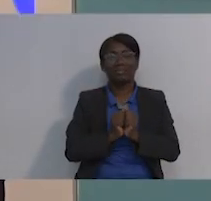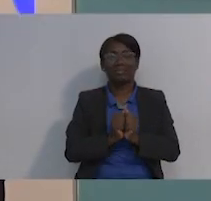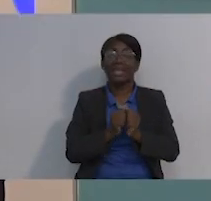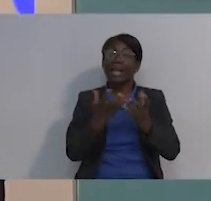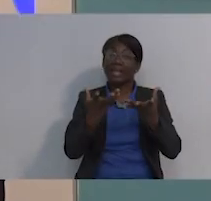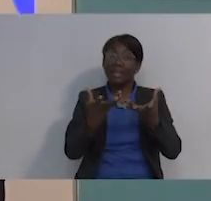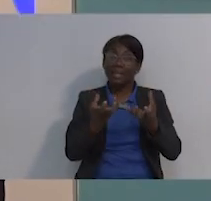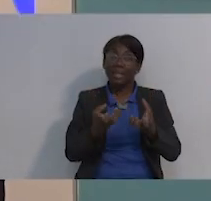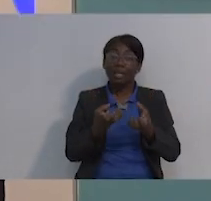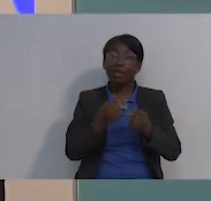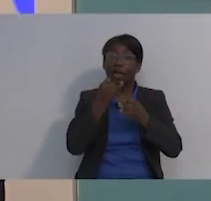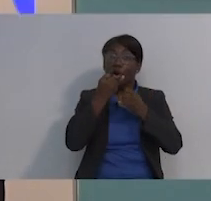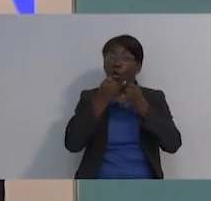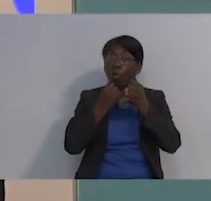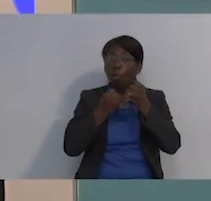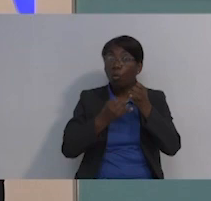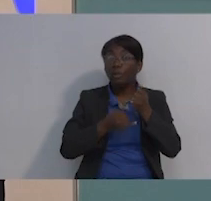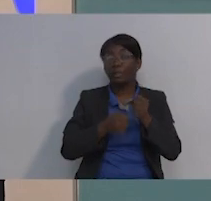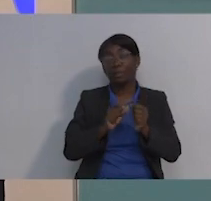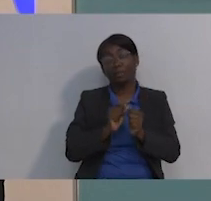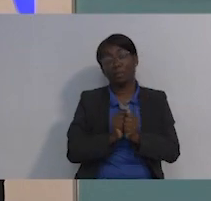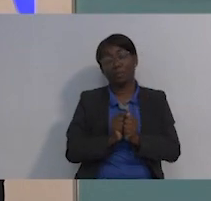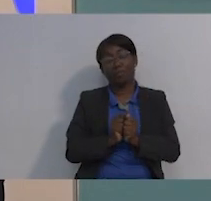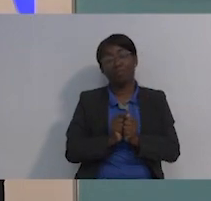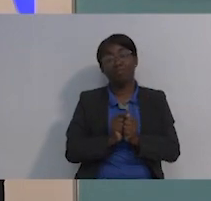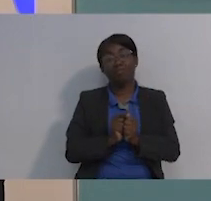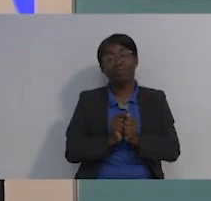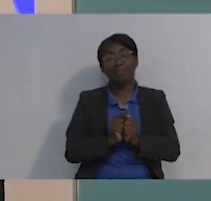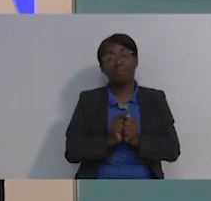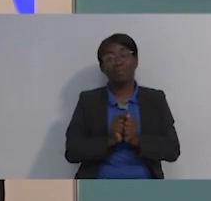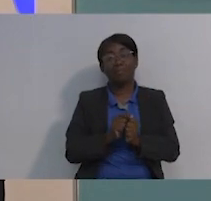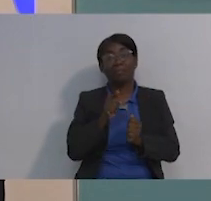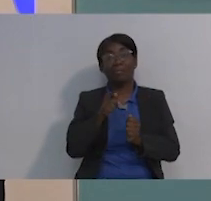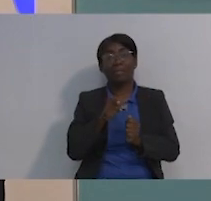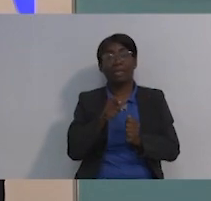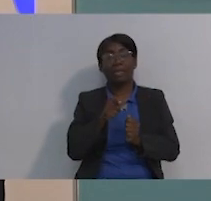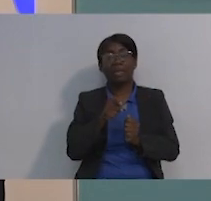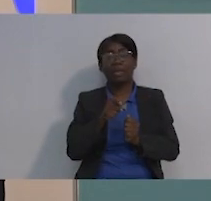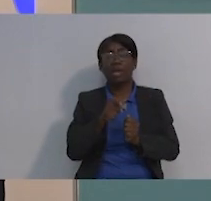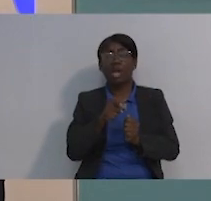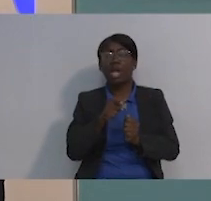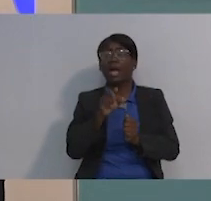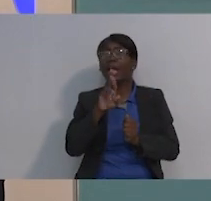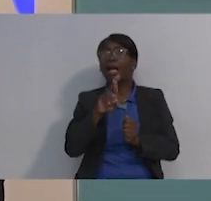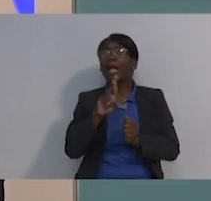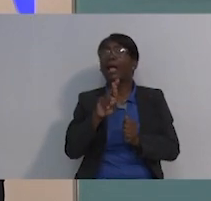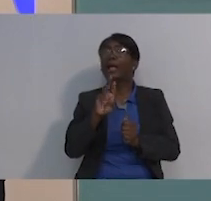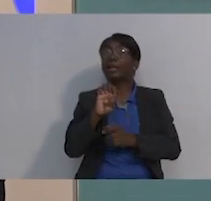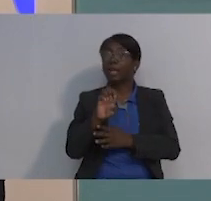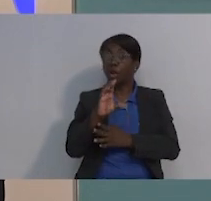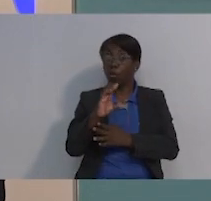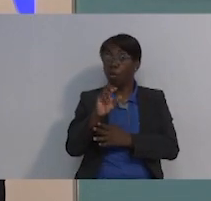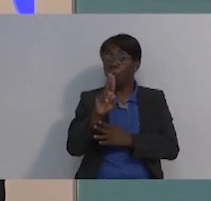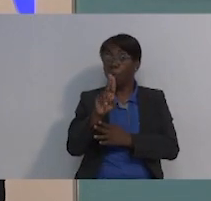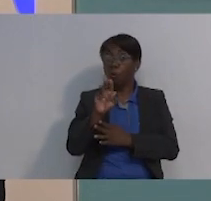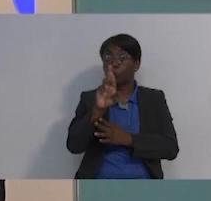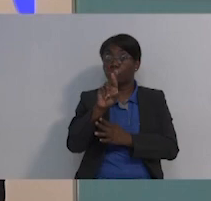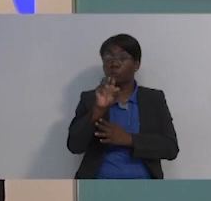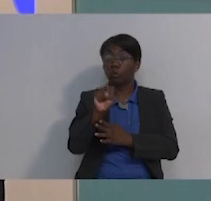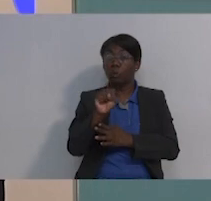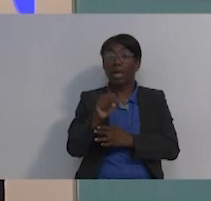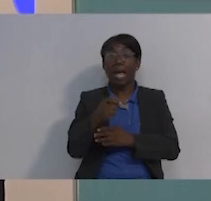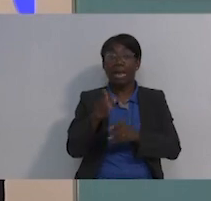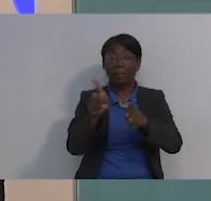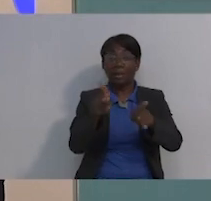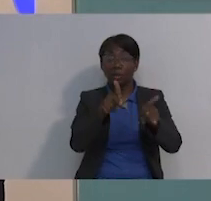Quiero ahora, para esta última parte del segmento, dar como recursos a la